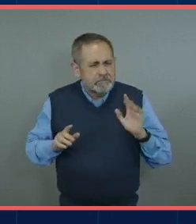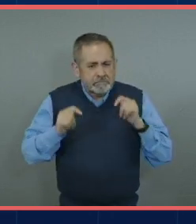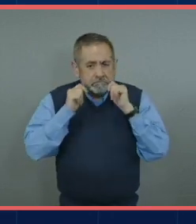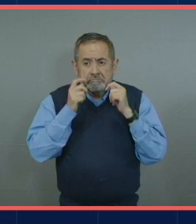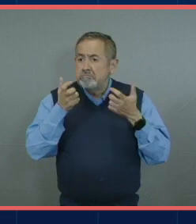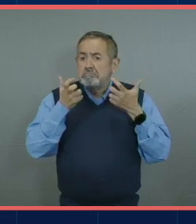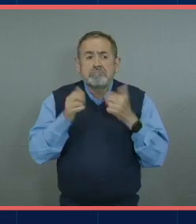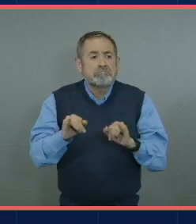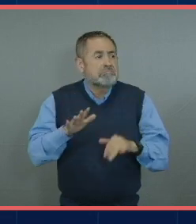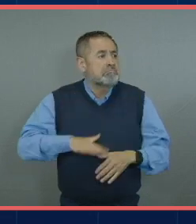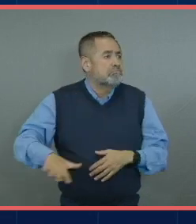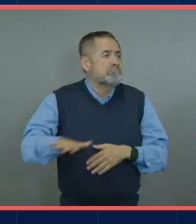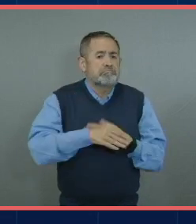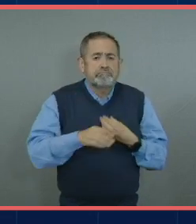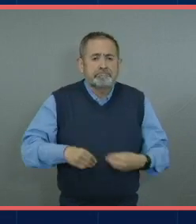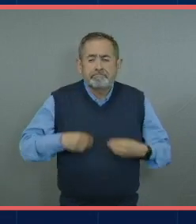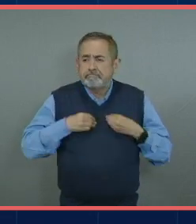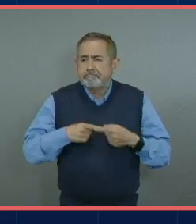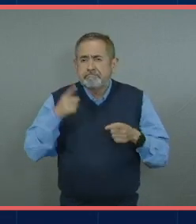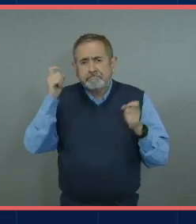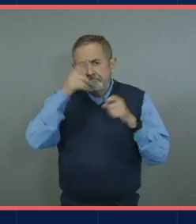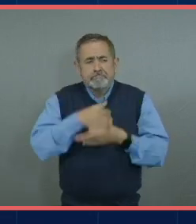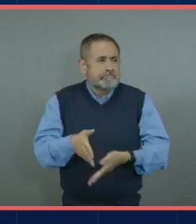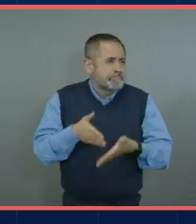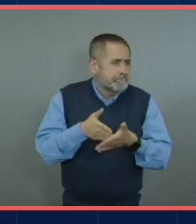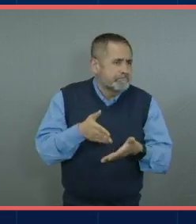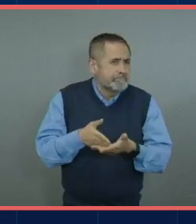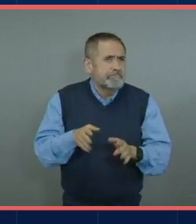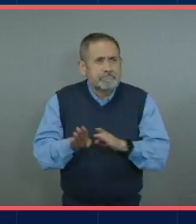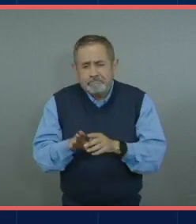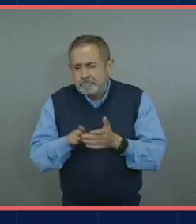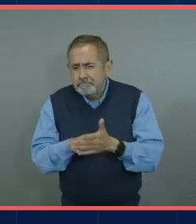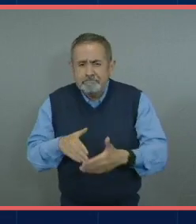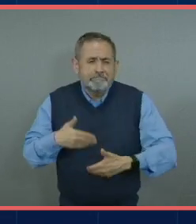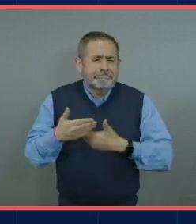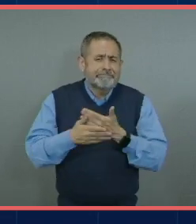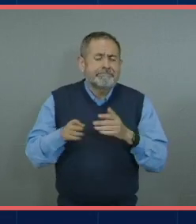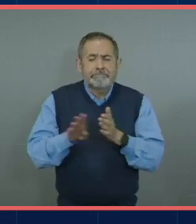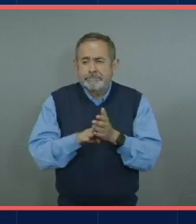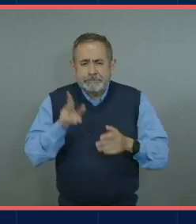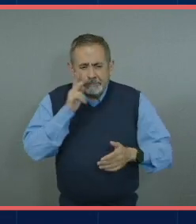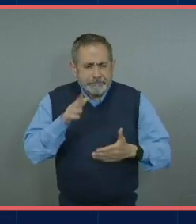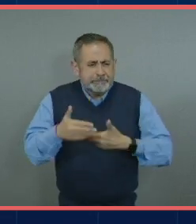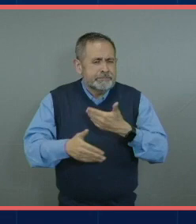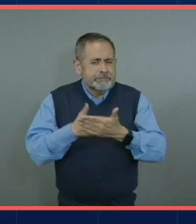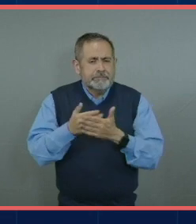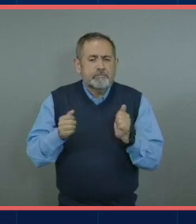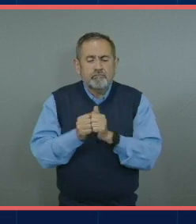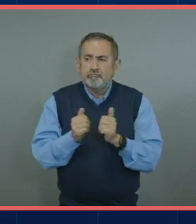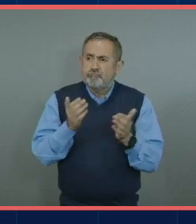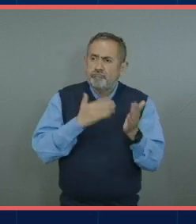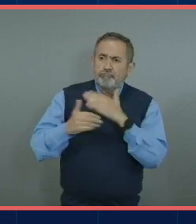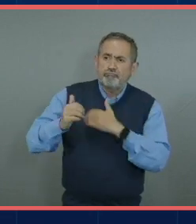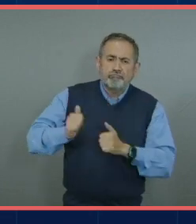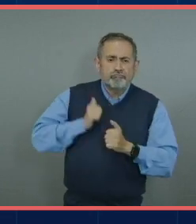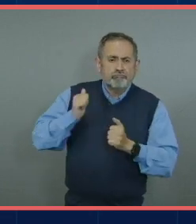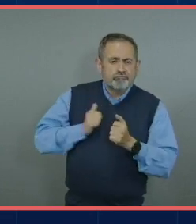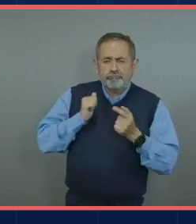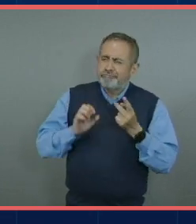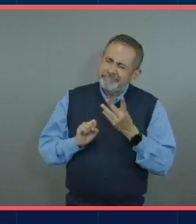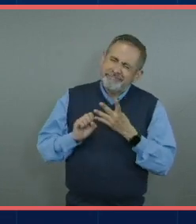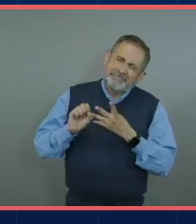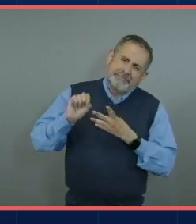de retos la vida está hecha de retos la vida está hecha de pruebas que tenemos que superar